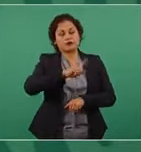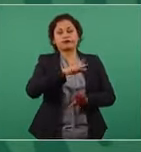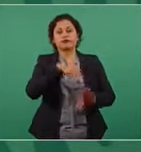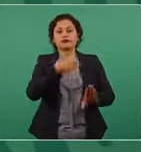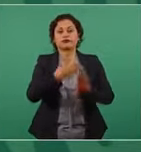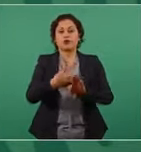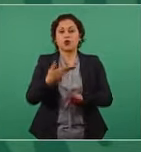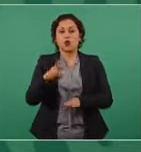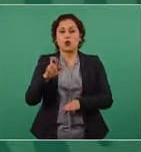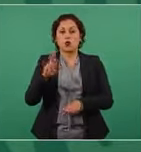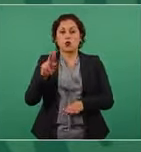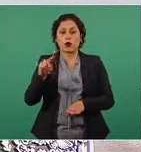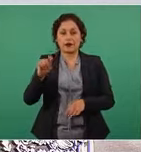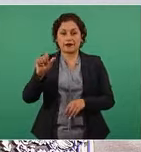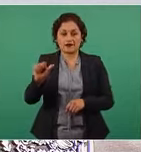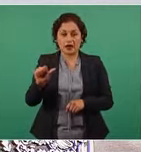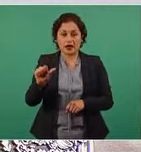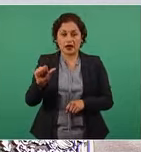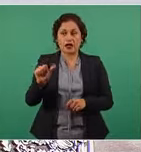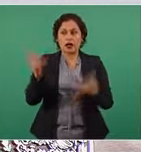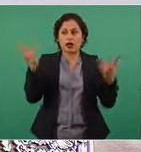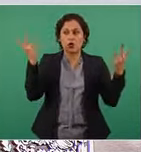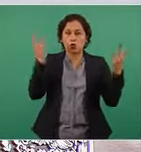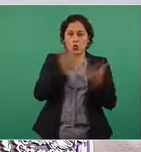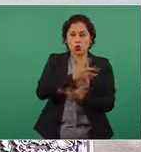y Zapata se siente traicionado